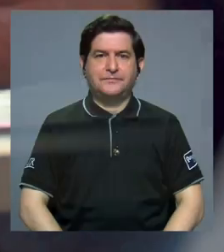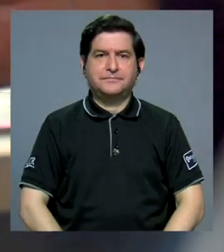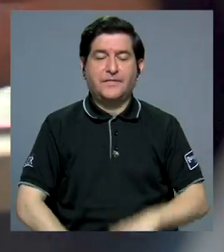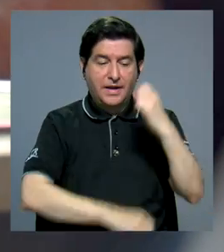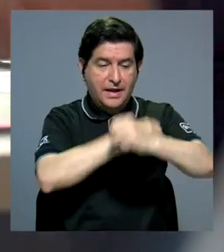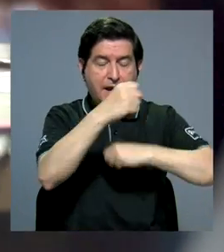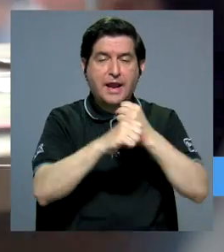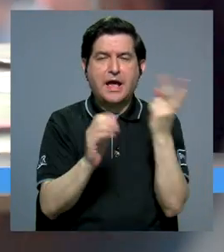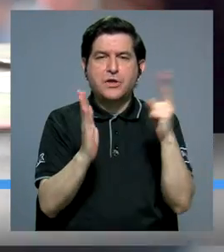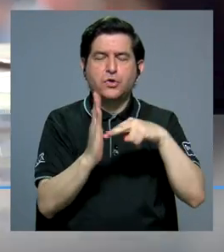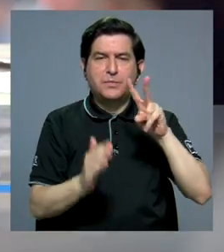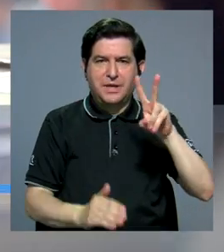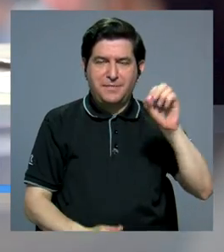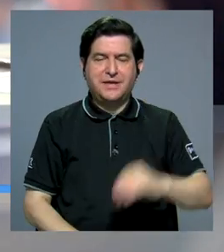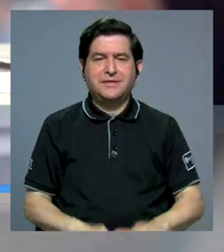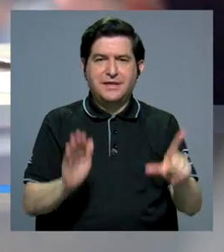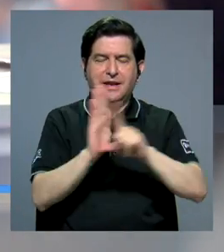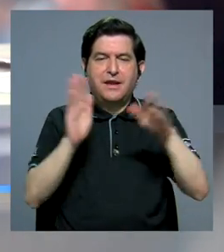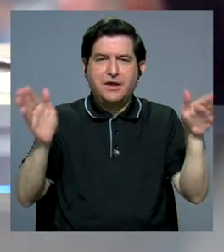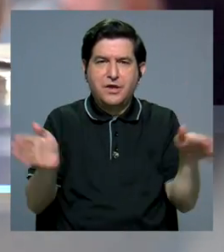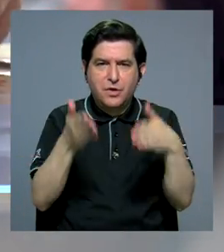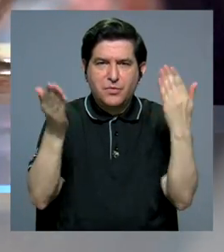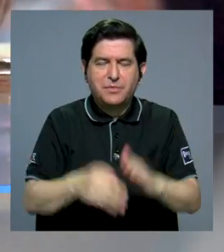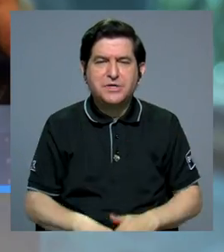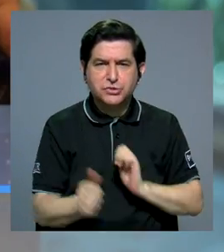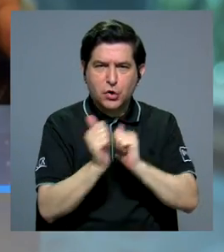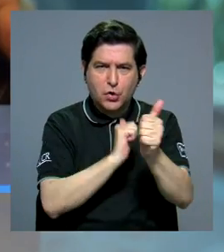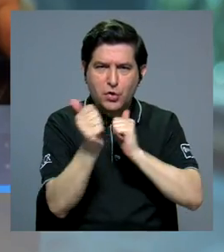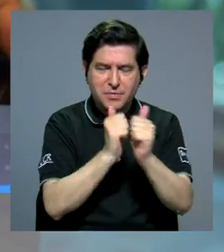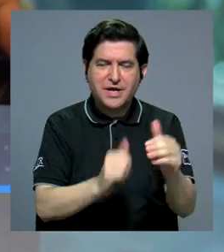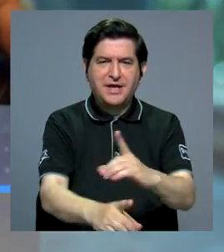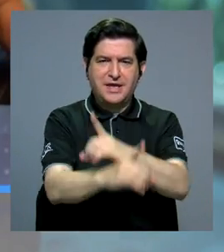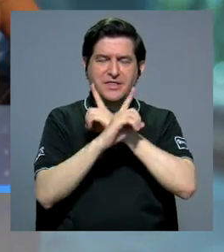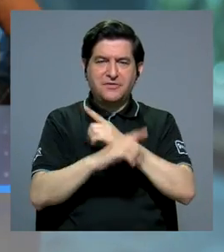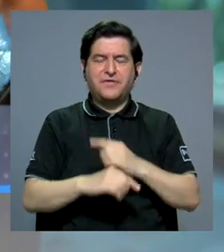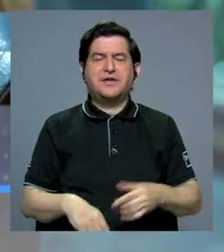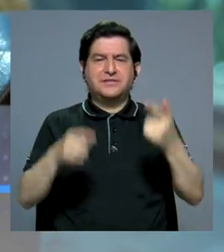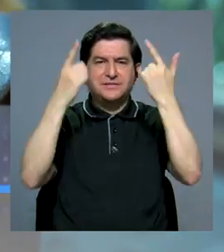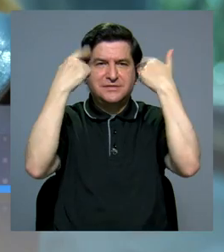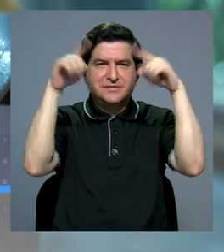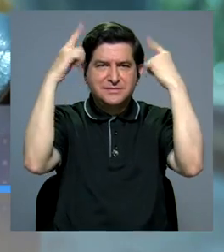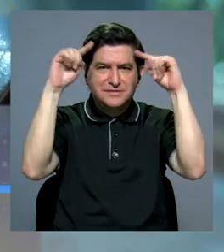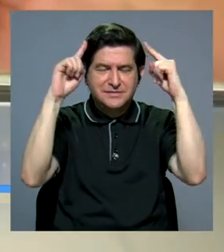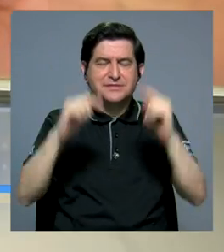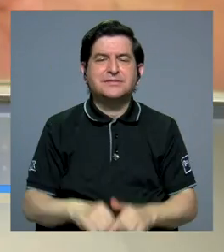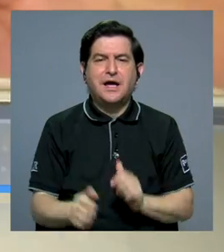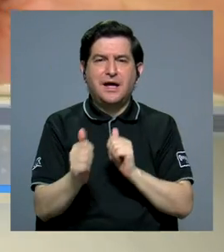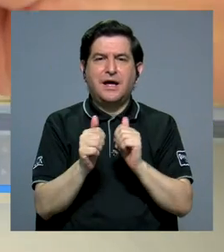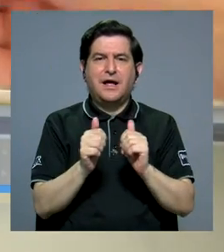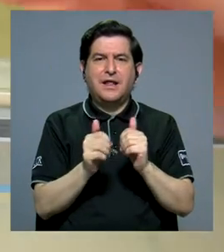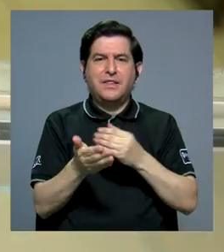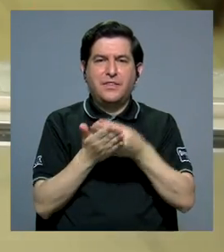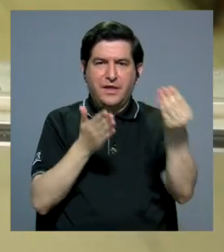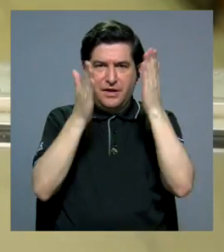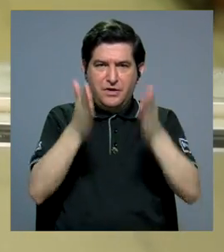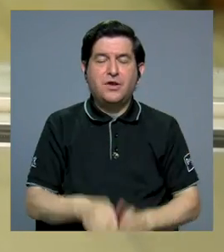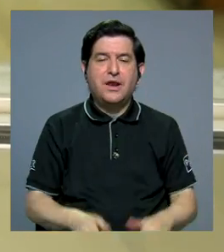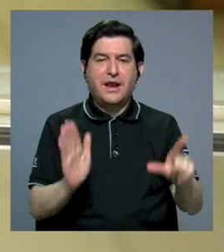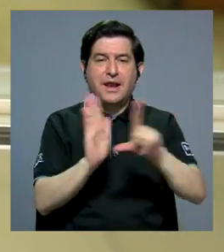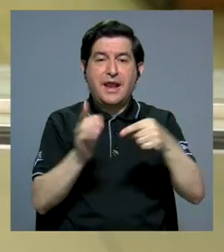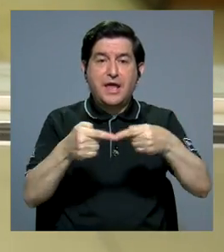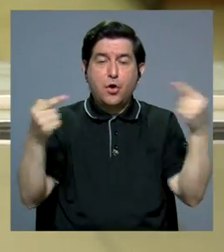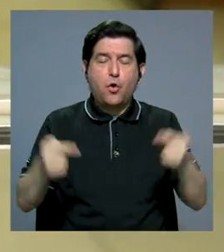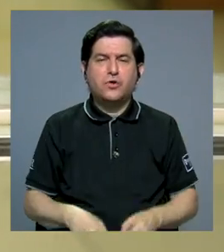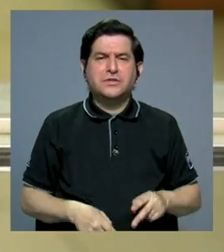En el año 2020, la Ley de la Promoción de la Competencia y Defensa Efectiva del Consumidor, más conocida como Ley contra